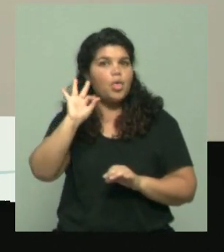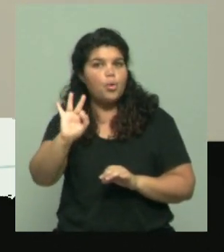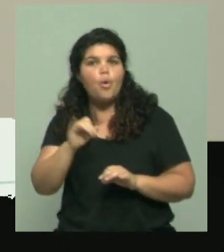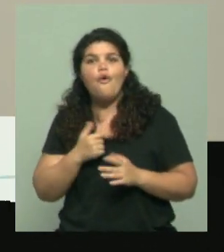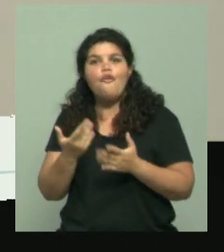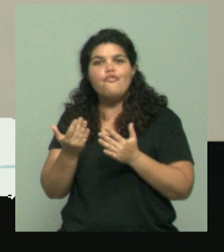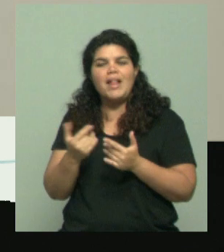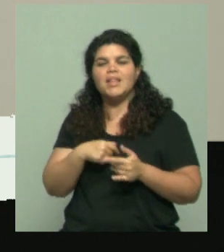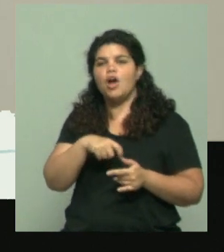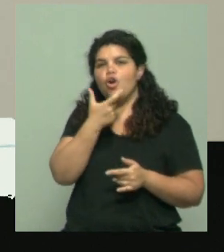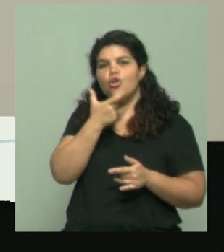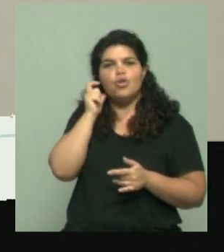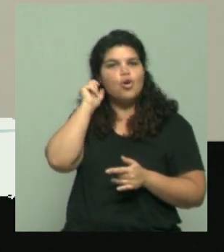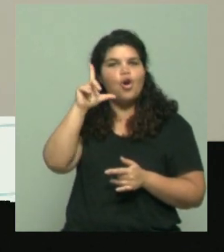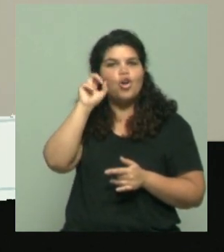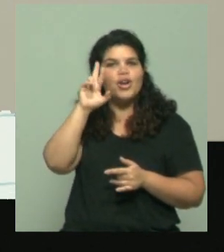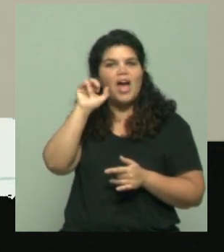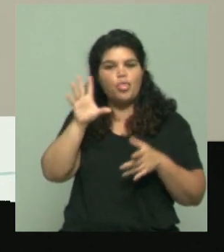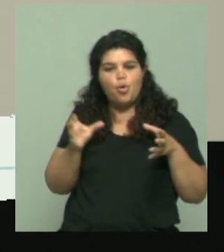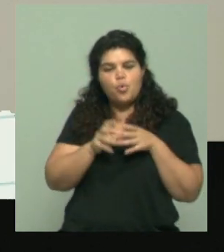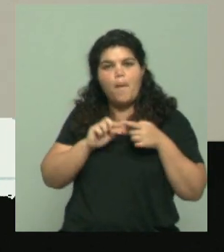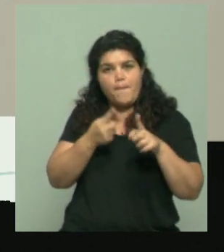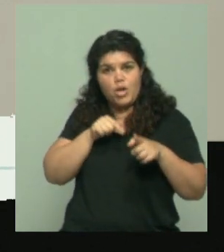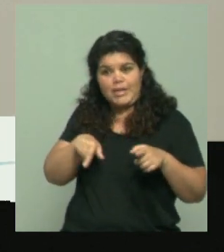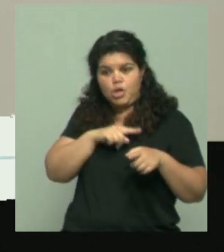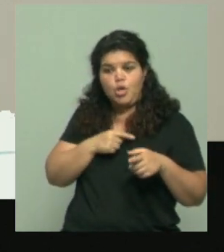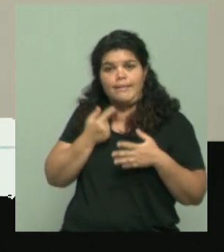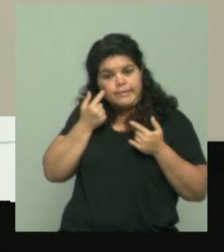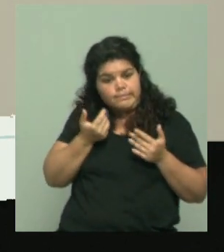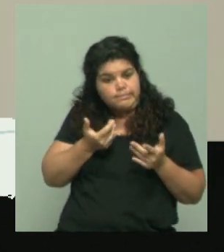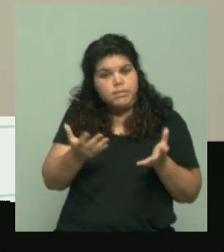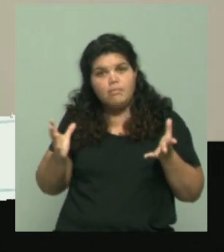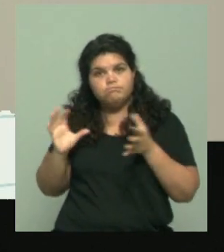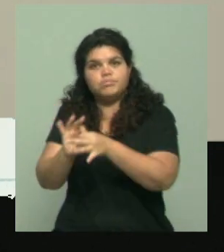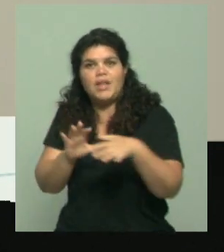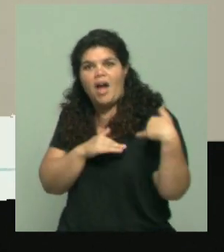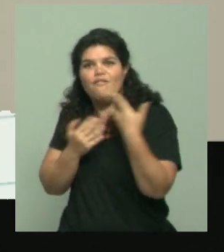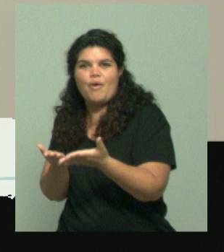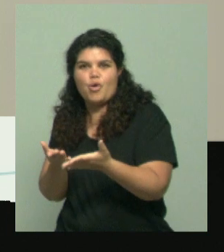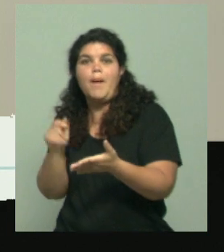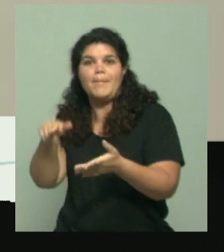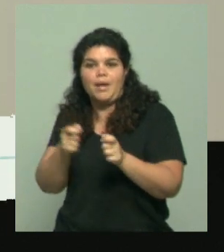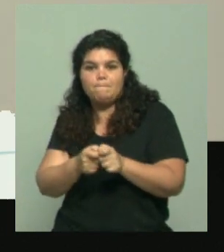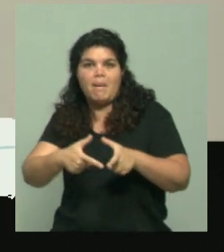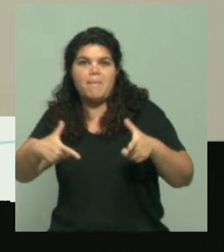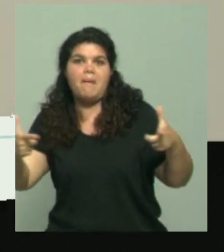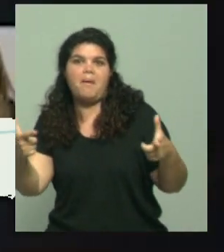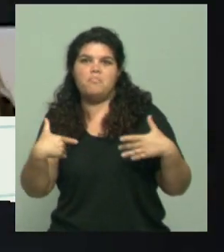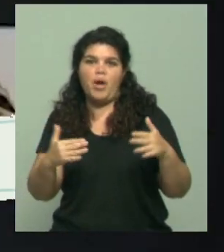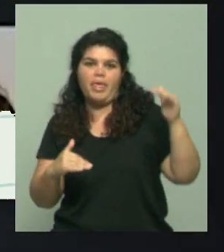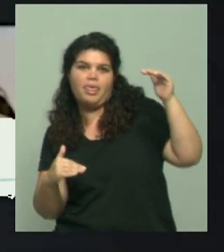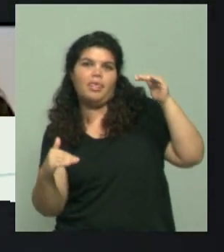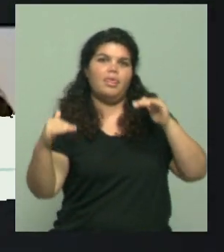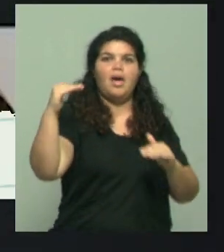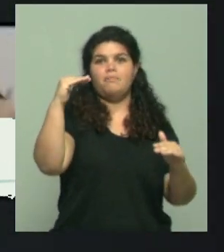va a estar en los partidos chicos, ¿no?, en todos aquellos partidos que no llegaron a los cinco puntos. Y es ahí donde yo creo que van a apostar a figuras